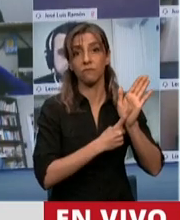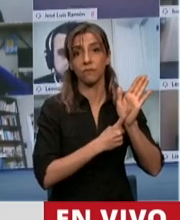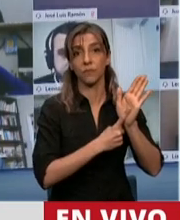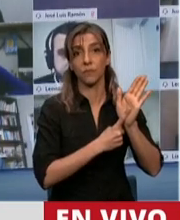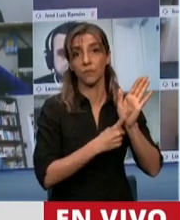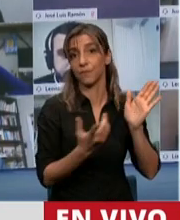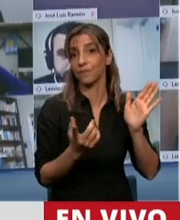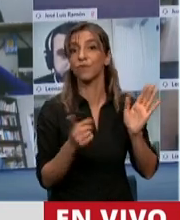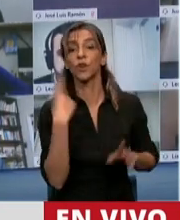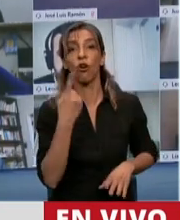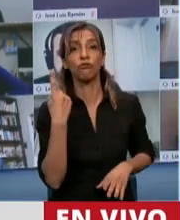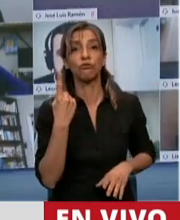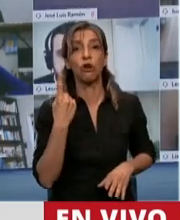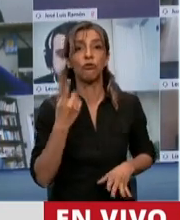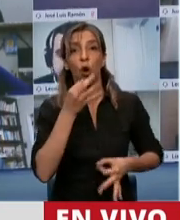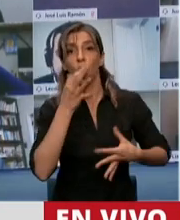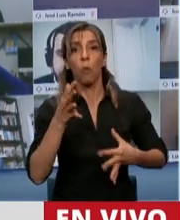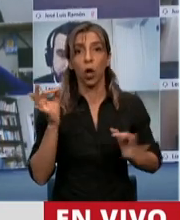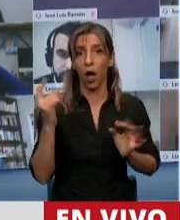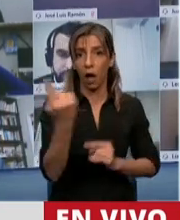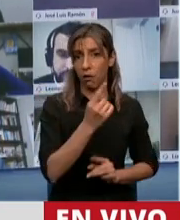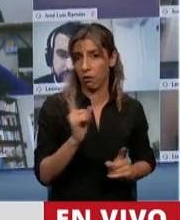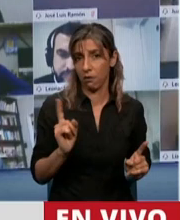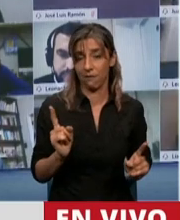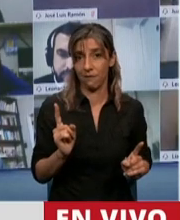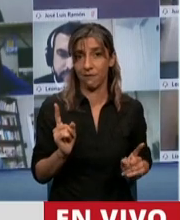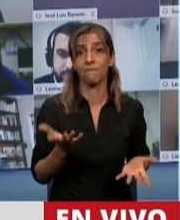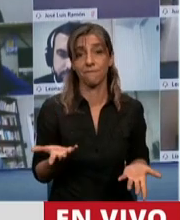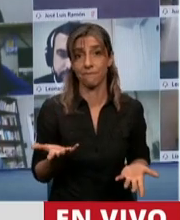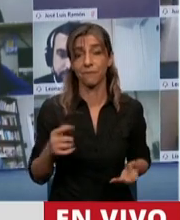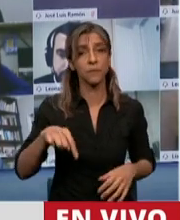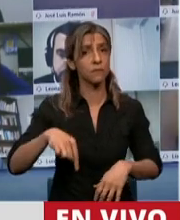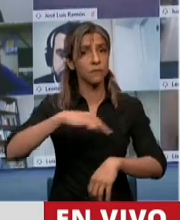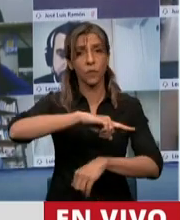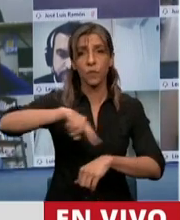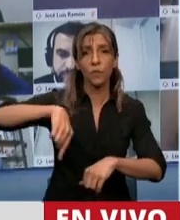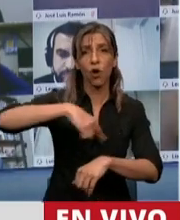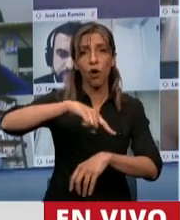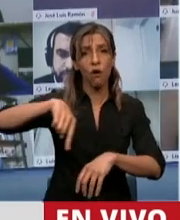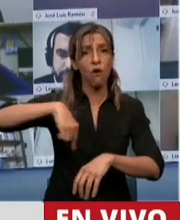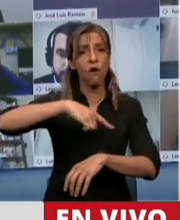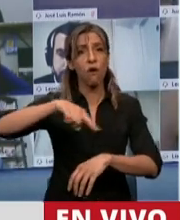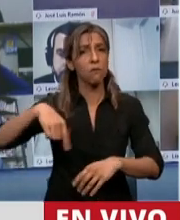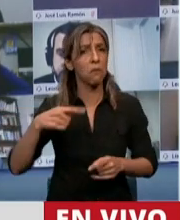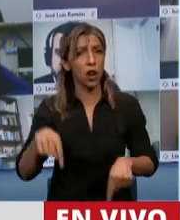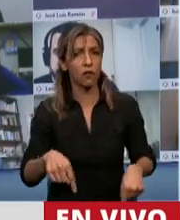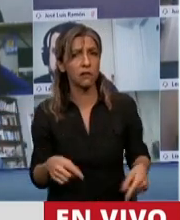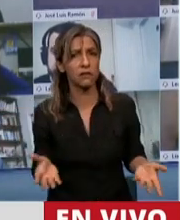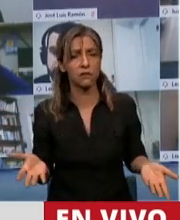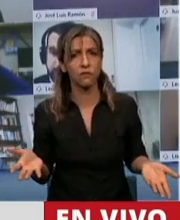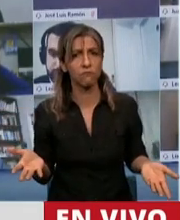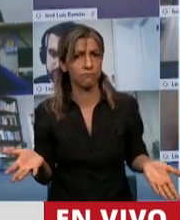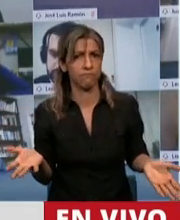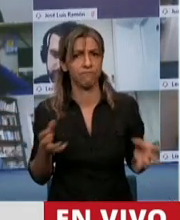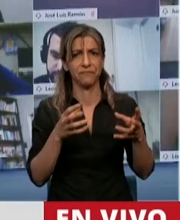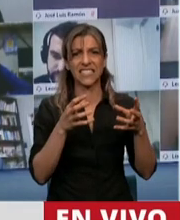varias horas y no sé si esto es una sesión, no es una sesión, donde está escrito